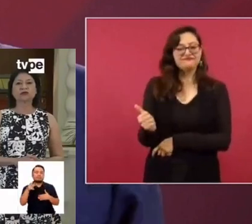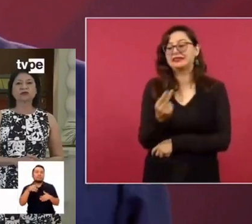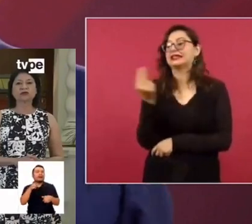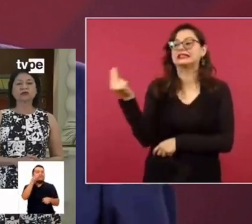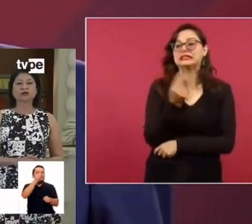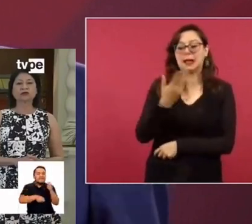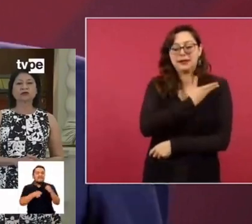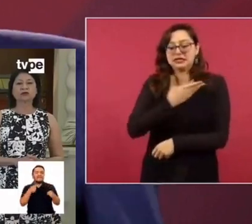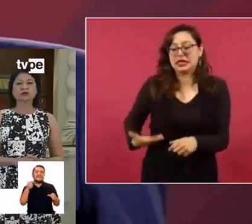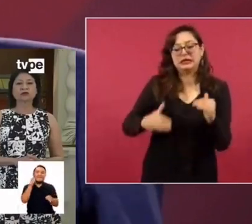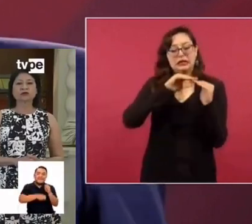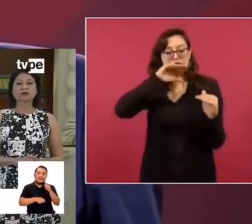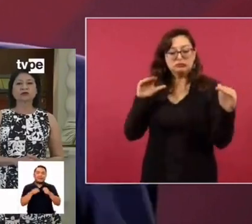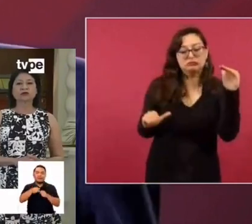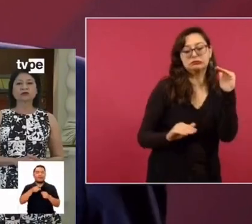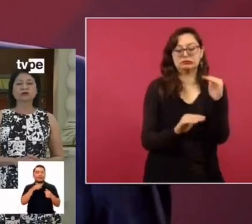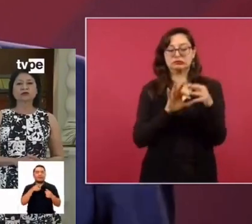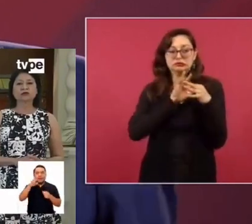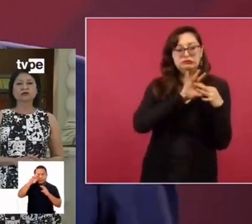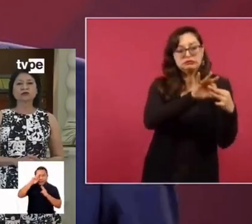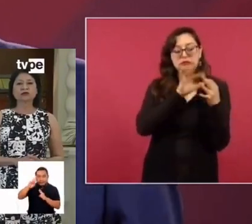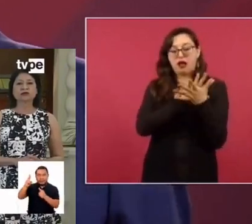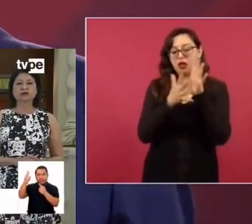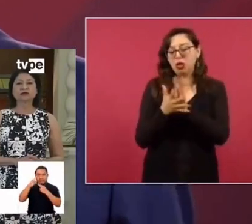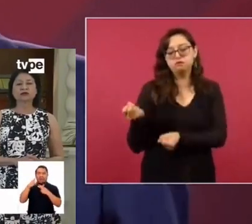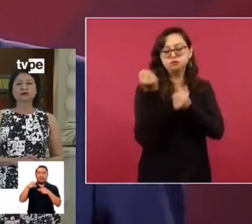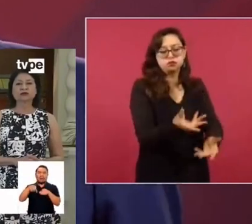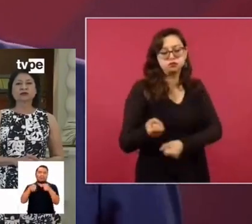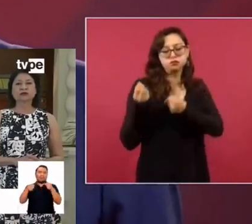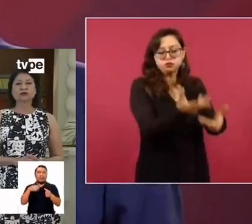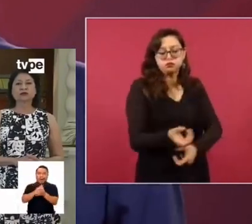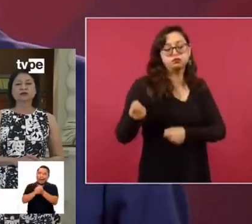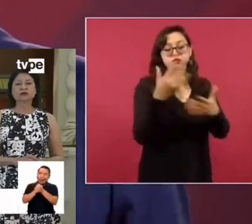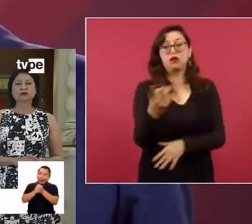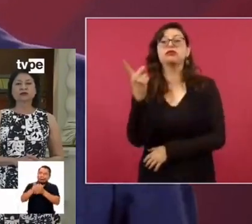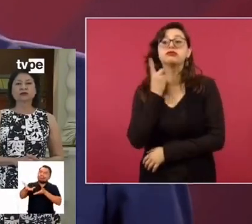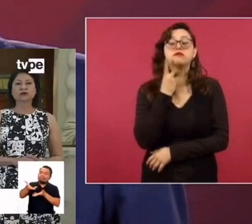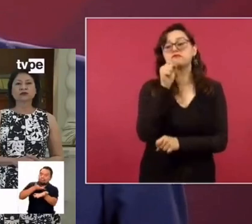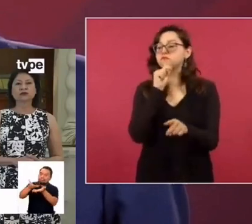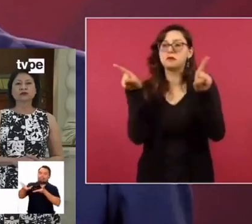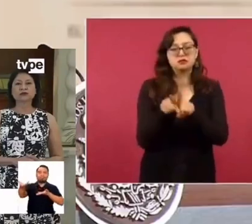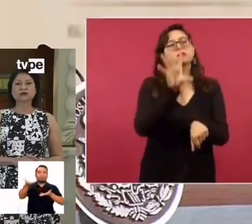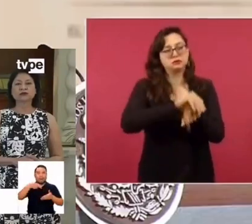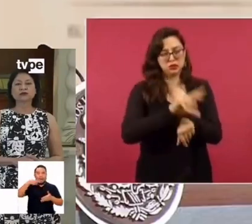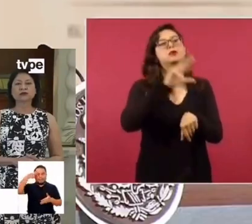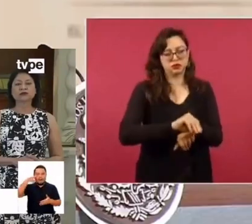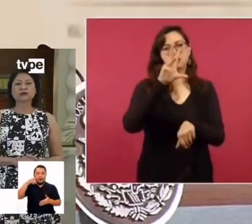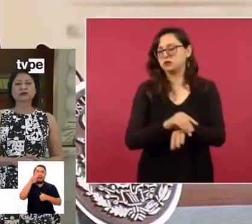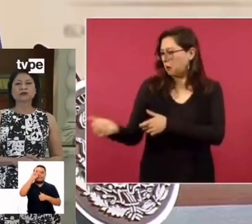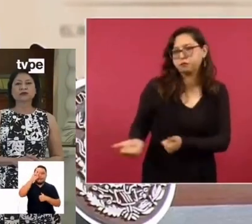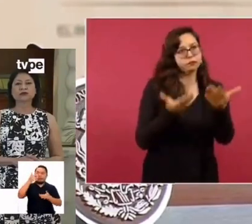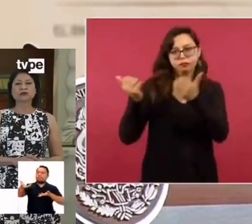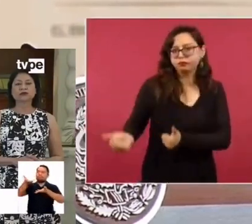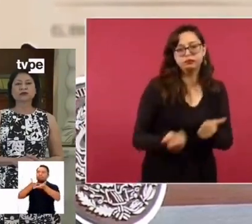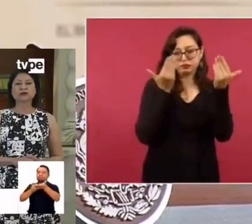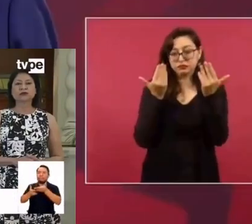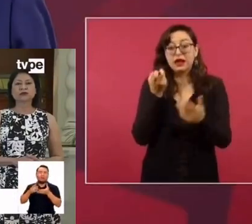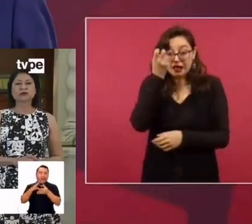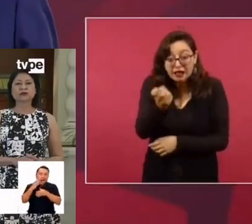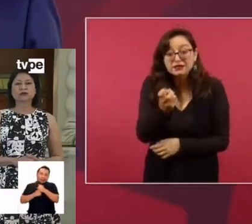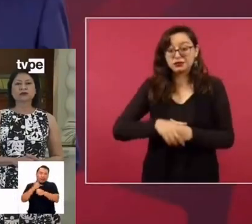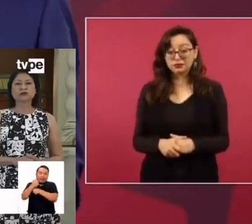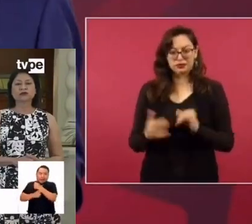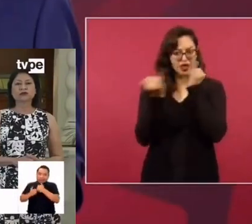gobernante a modo y un congreso también. Como lo padecimos aquí nosotros durante más de 30 años. Que todas las reformas a la constitución que se hicieron